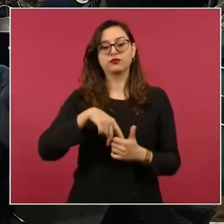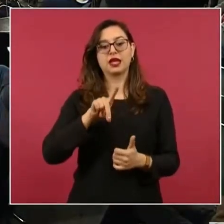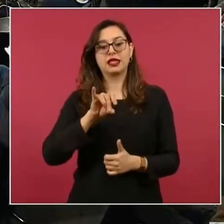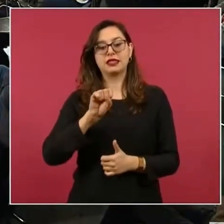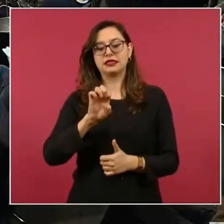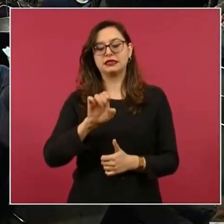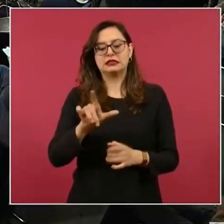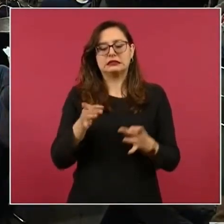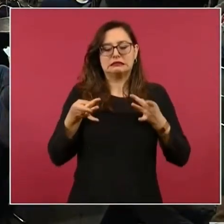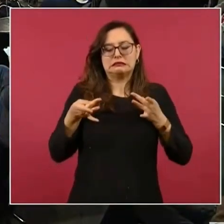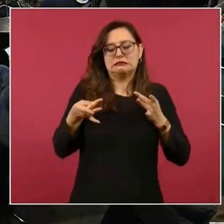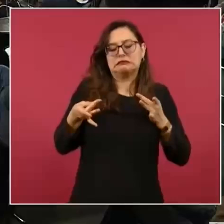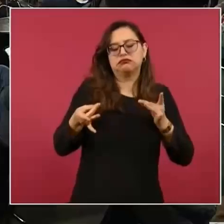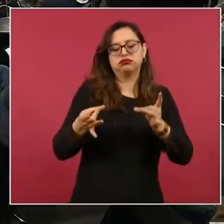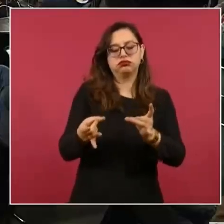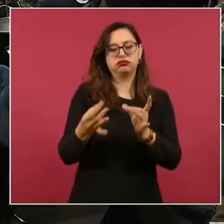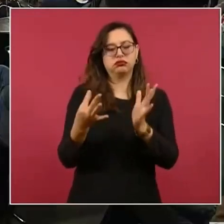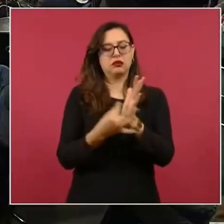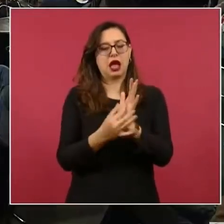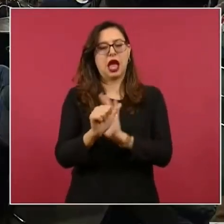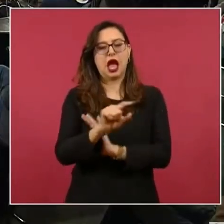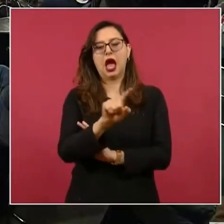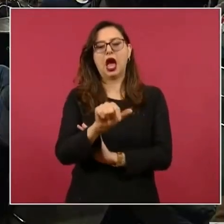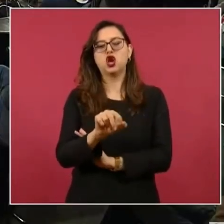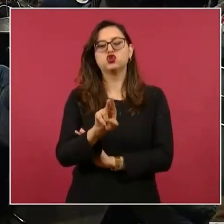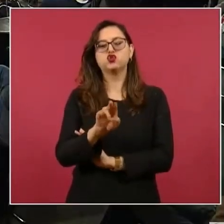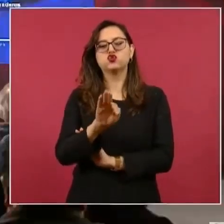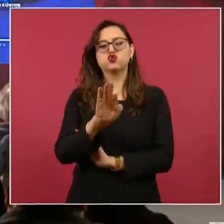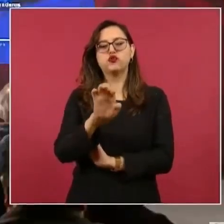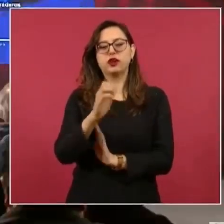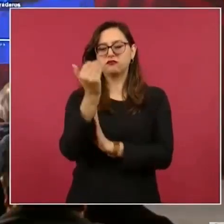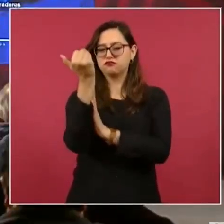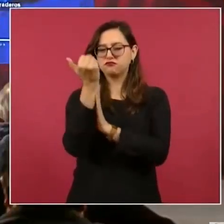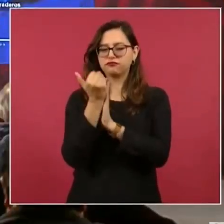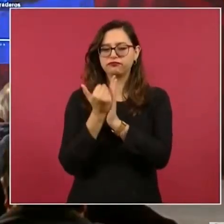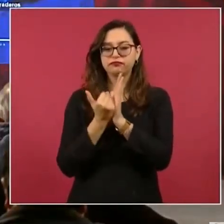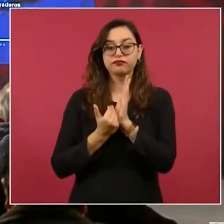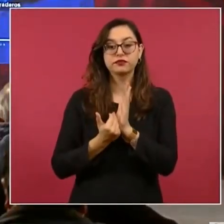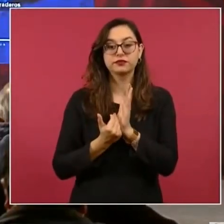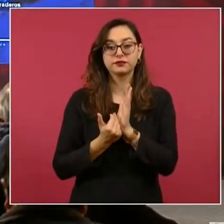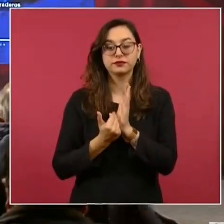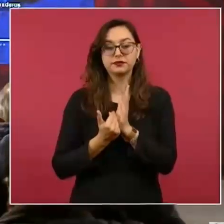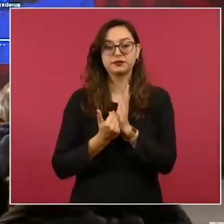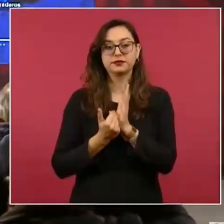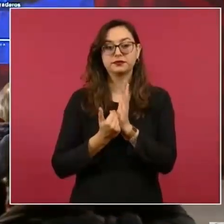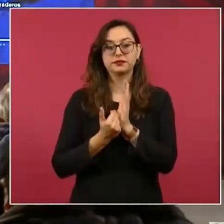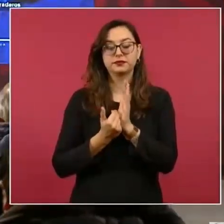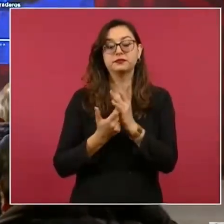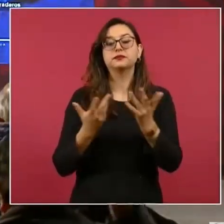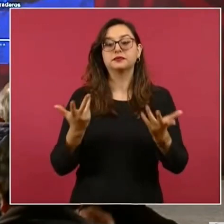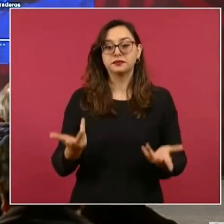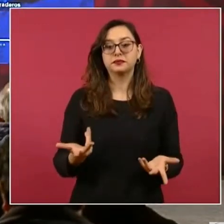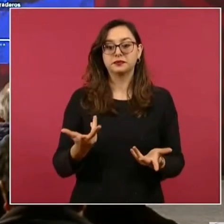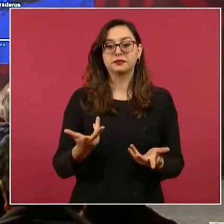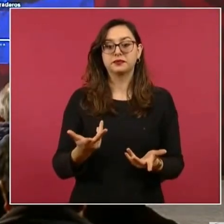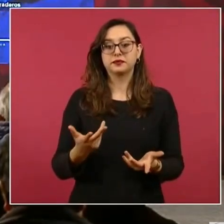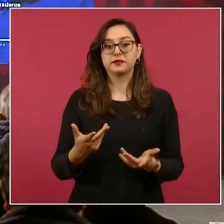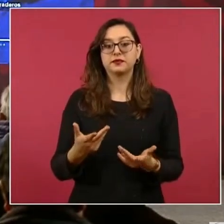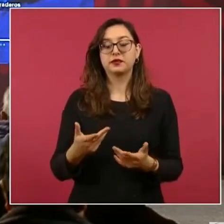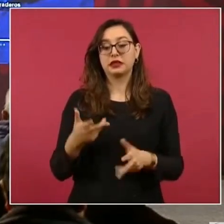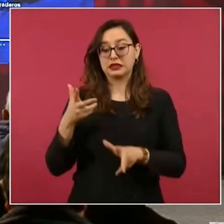ya tomamos la decisión que se va a distribuir no sólo para el tren,